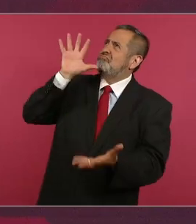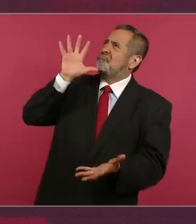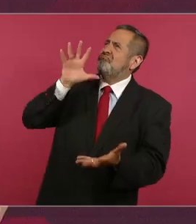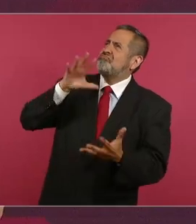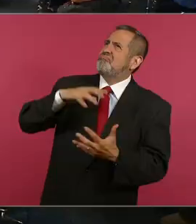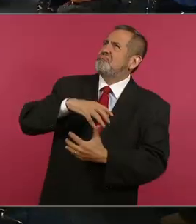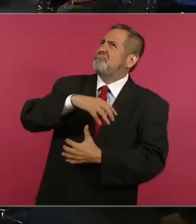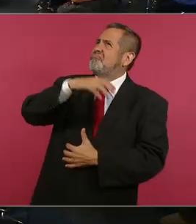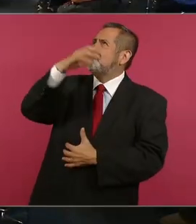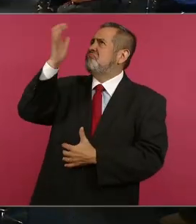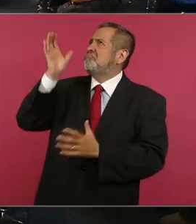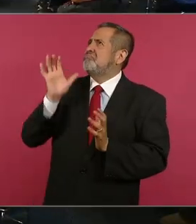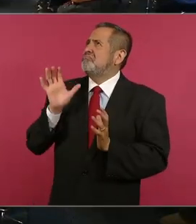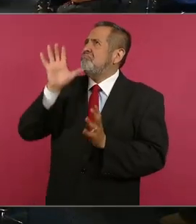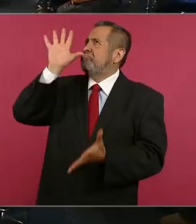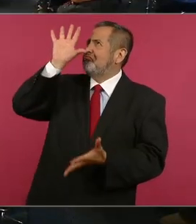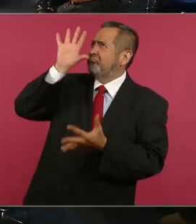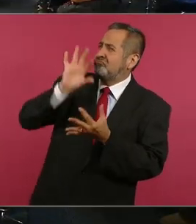del cielo.